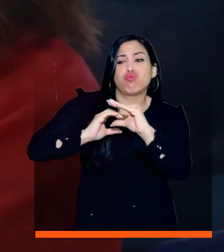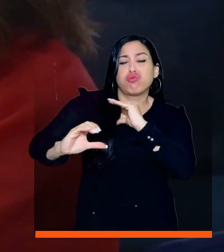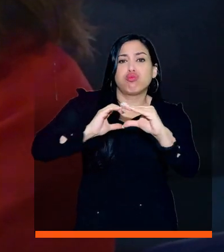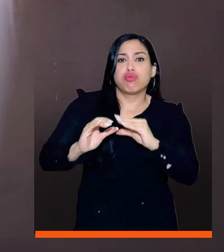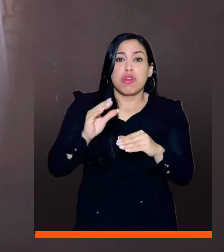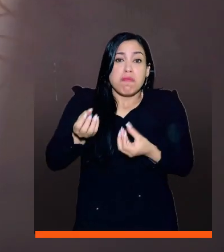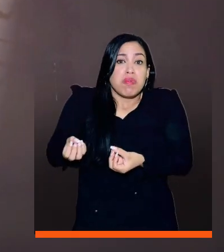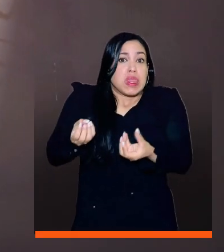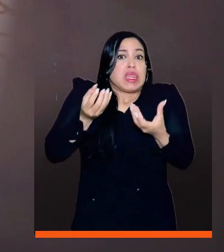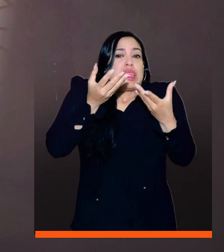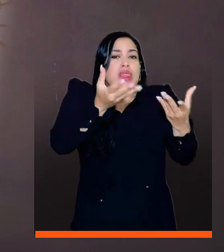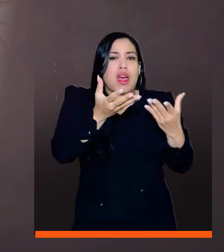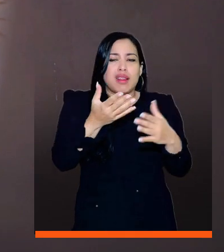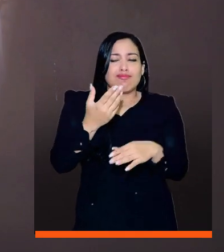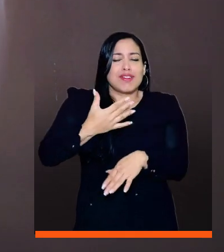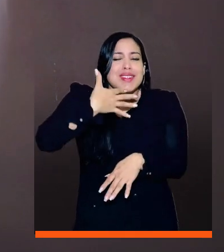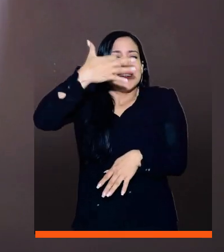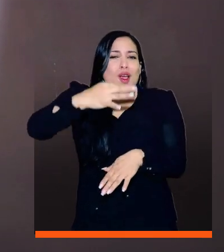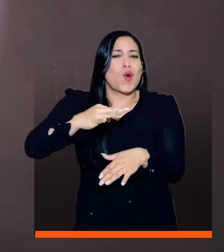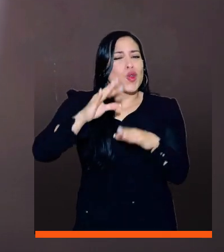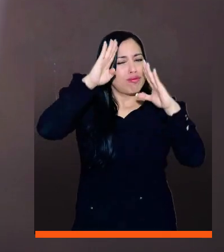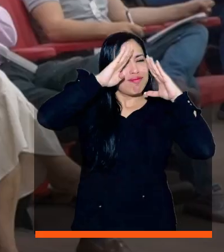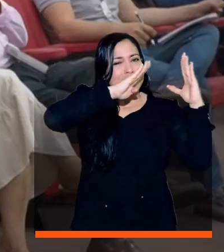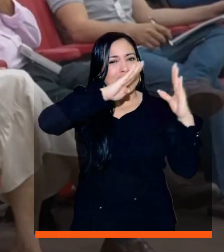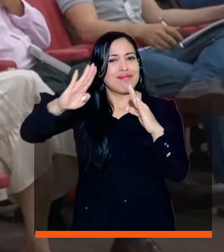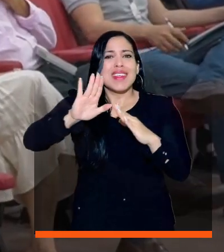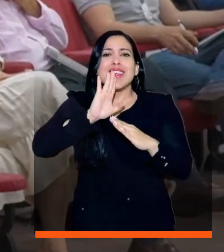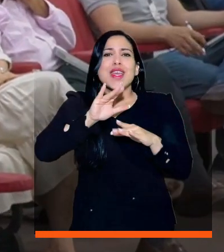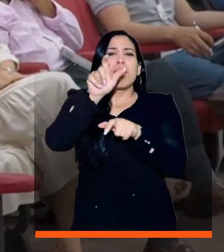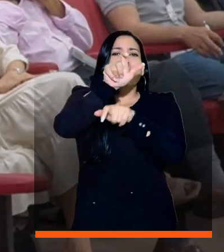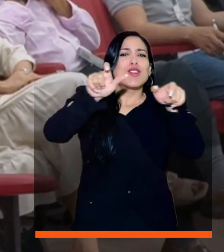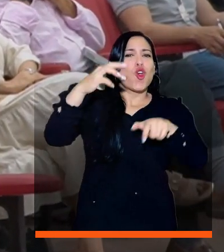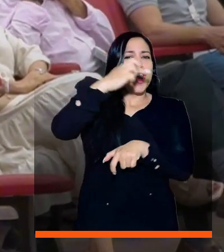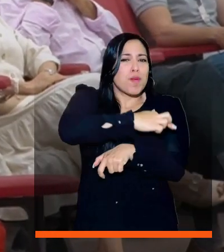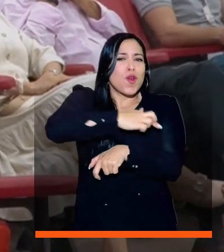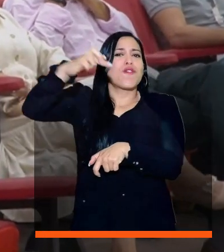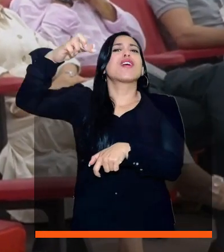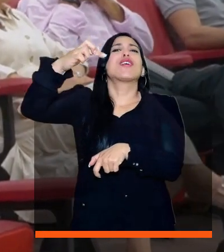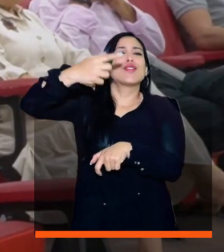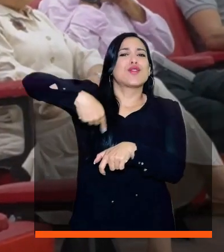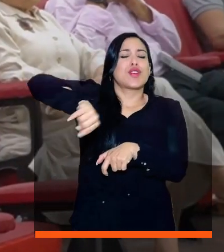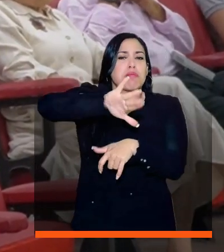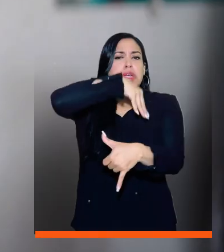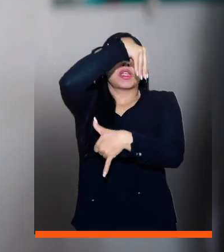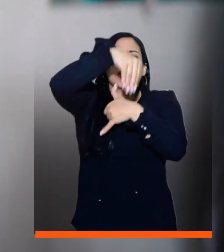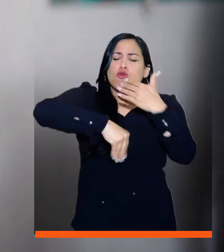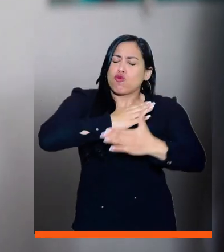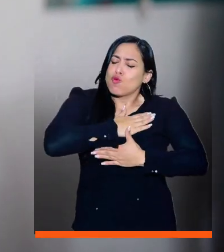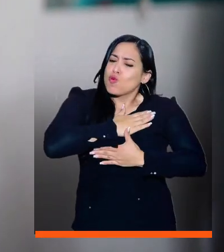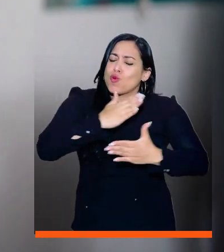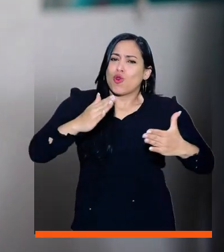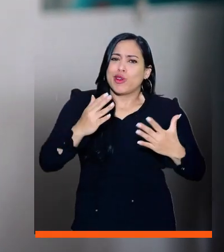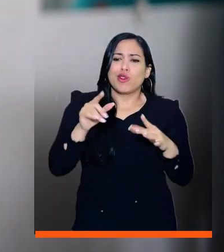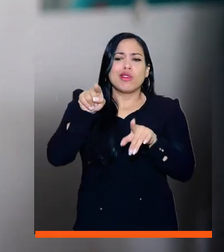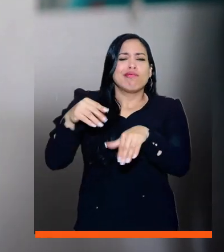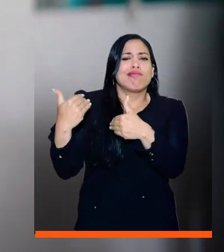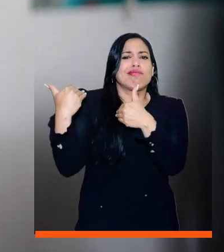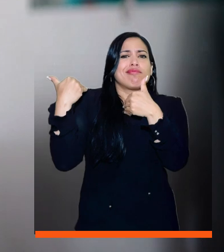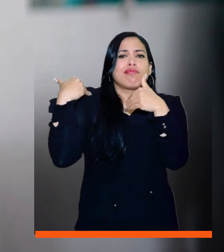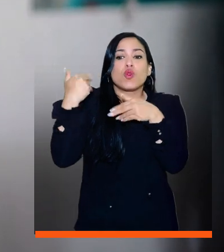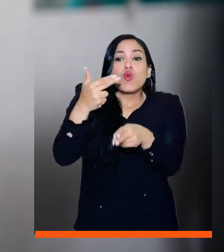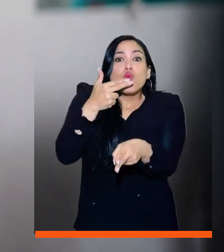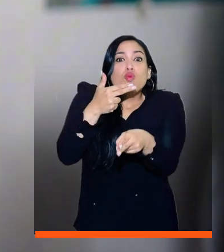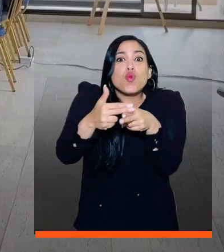con nosotros, hacer sus aportes, que muy seguramente serán escuchados por el conjunto de profesionales que desde el Ministerio del Interior hemos dispuesto